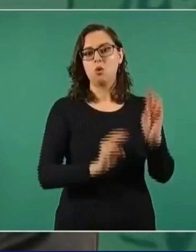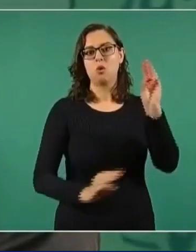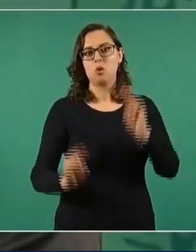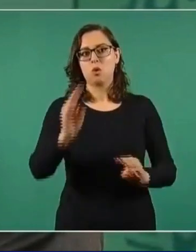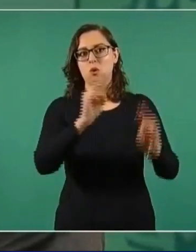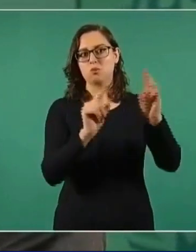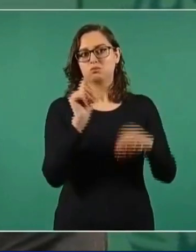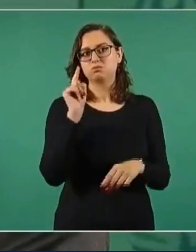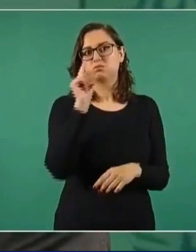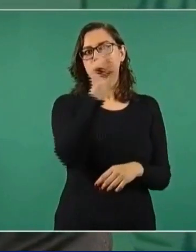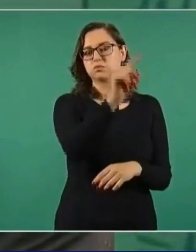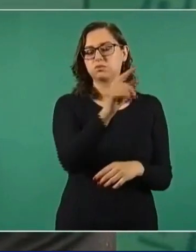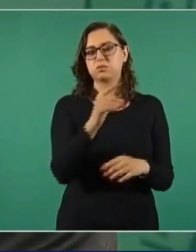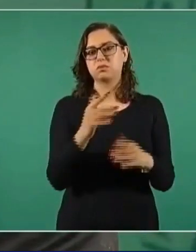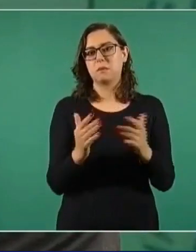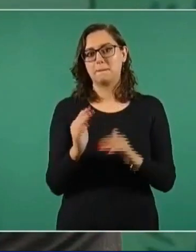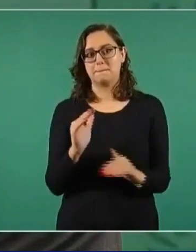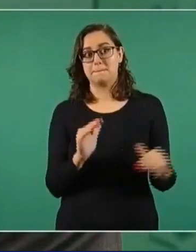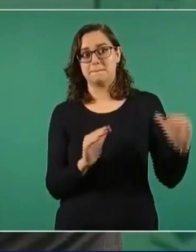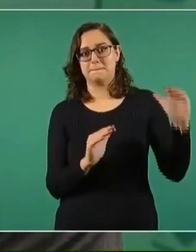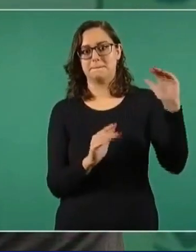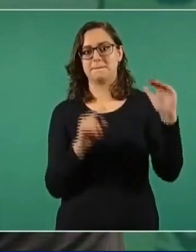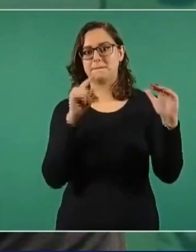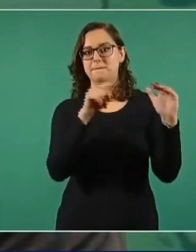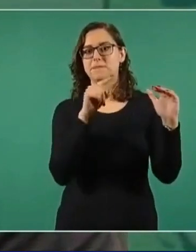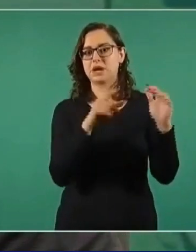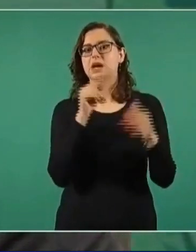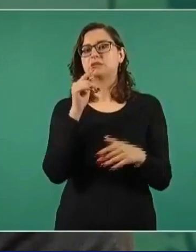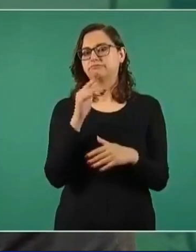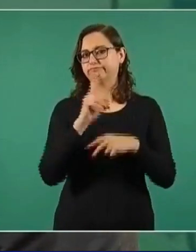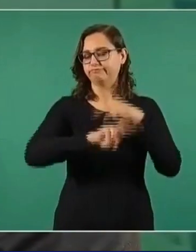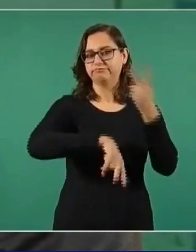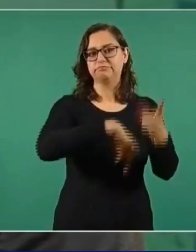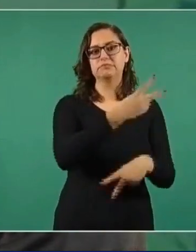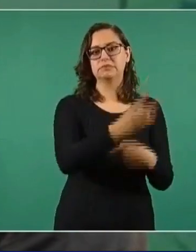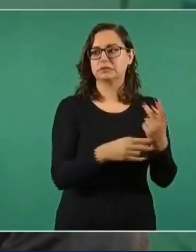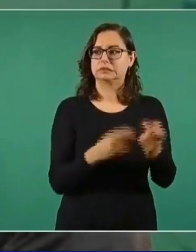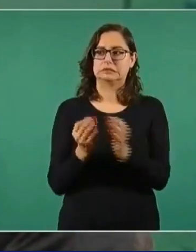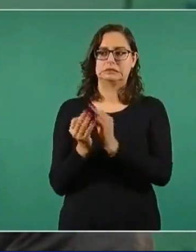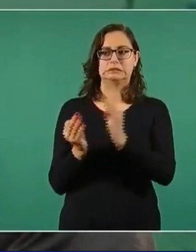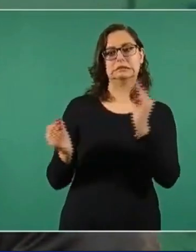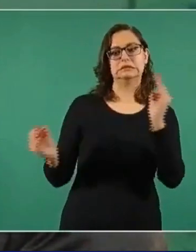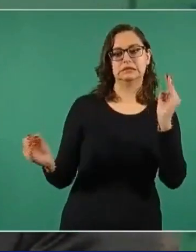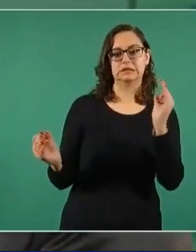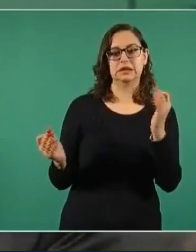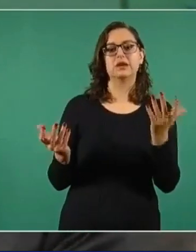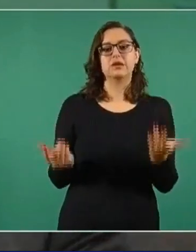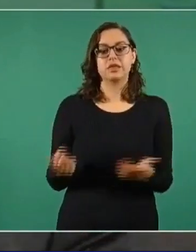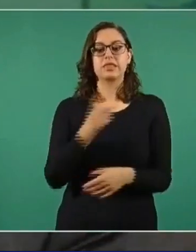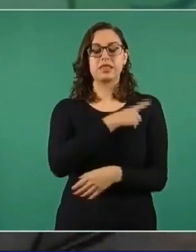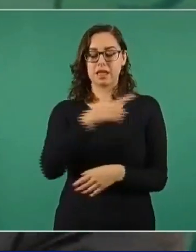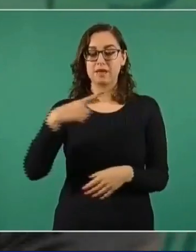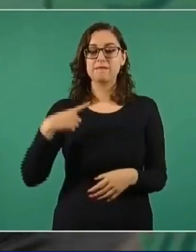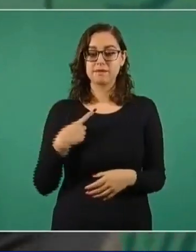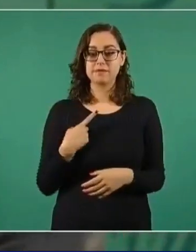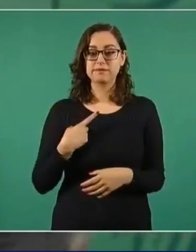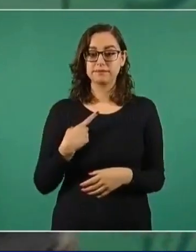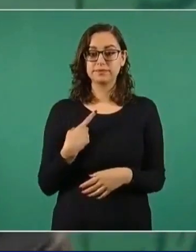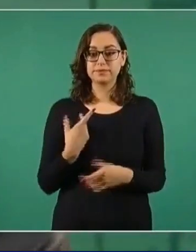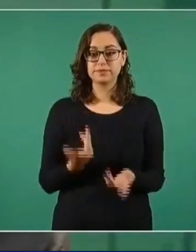los primeros momentos se está actuando el gobierno